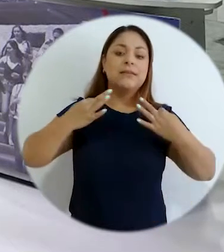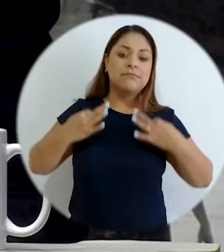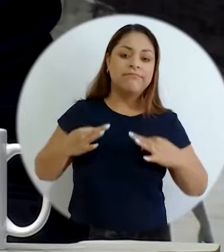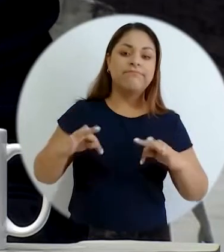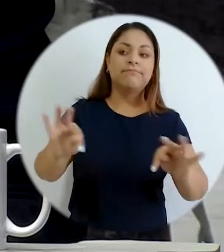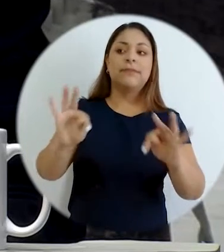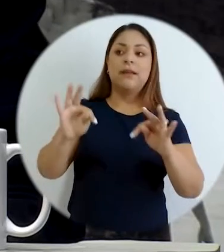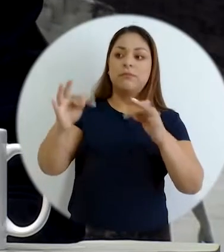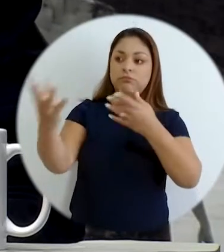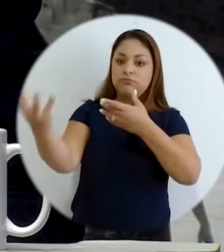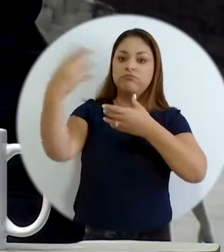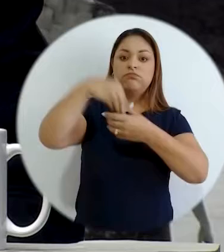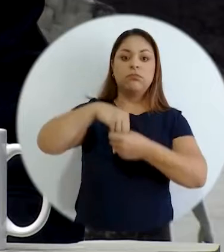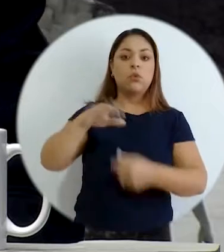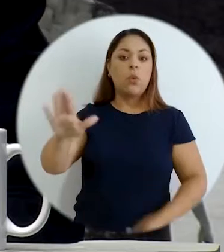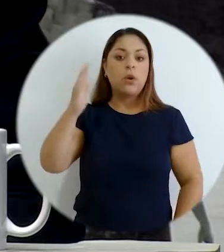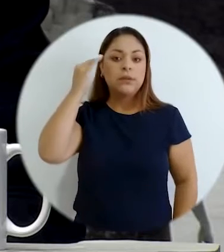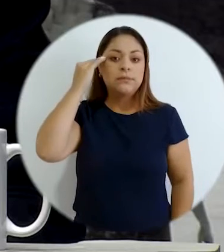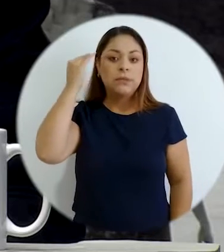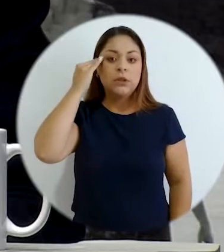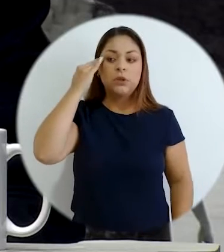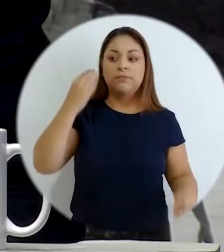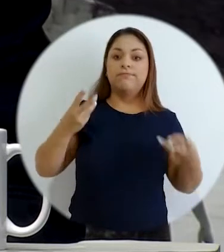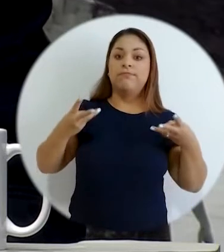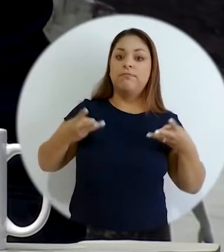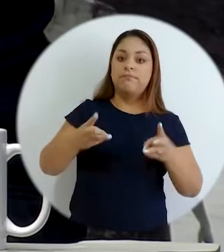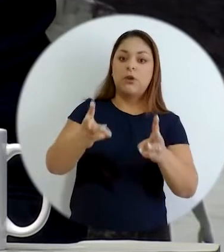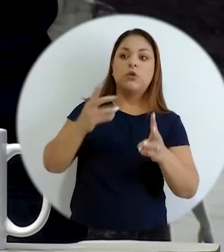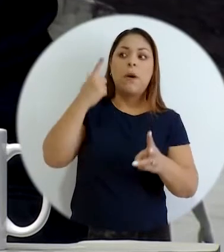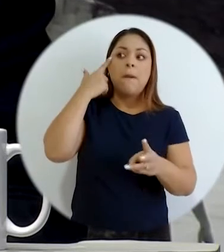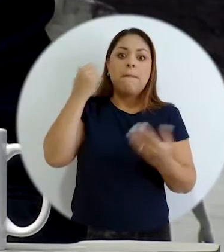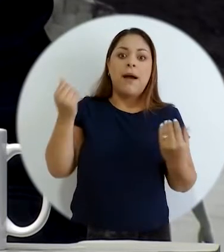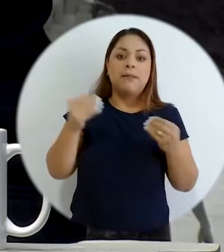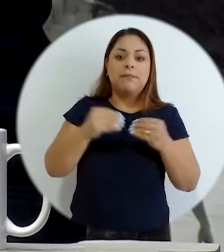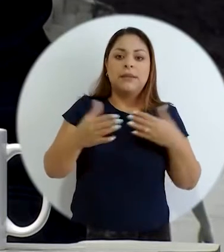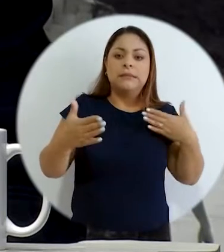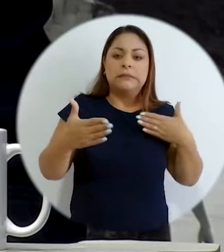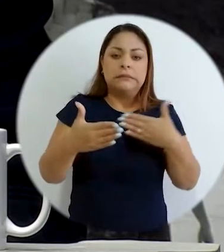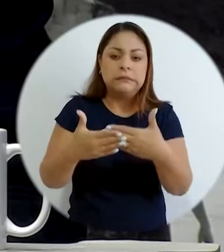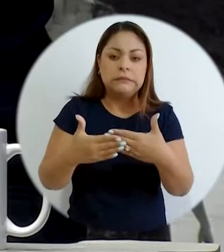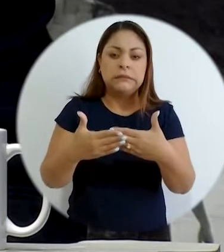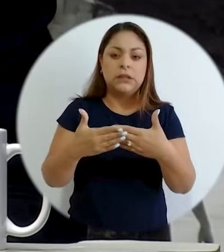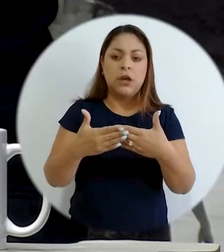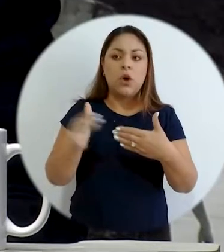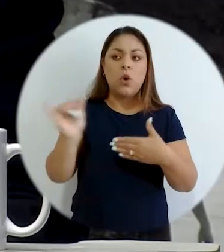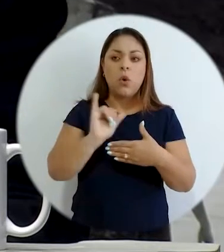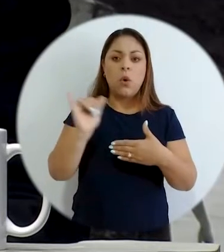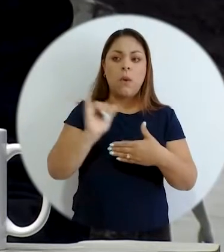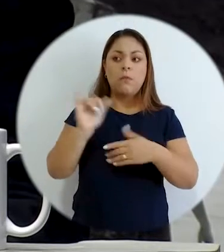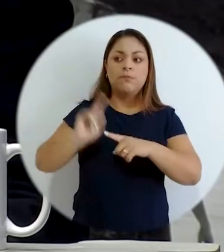intentar integrar el conocimiento con sus métodos para tener una aproximación más